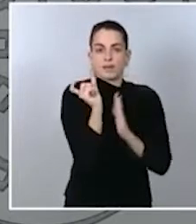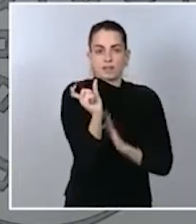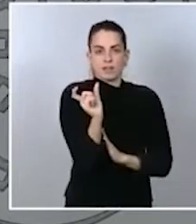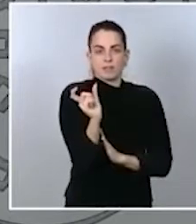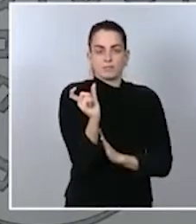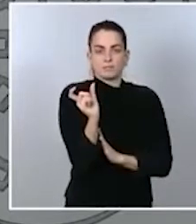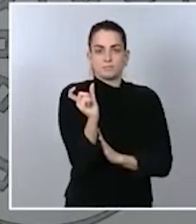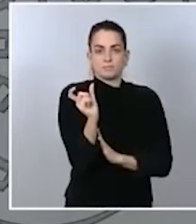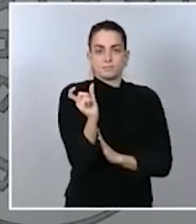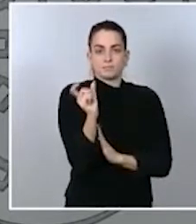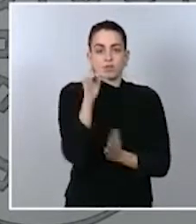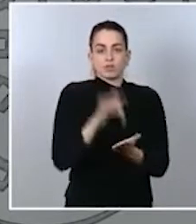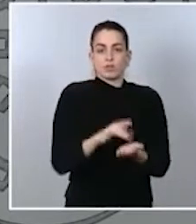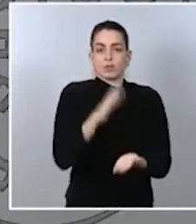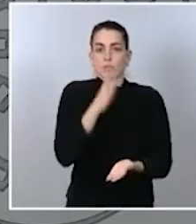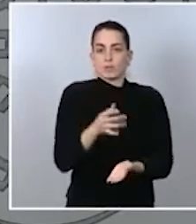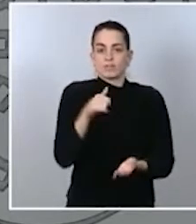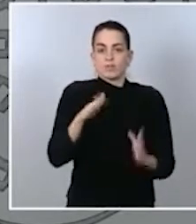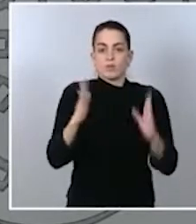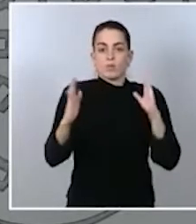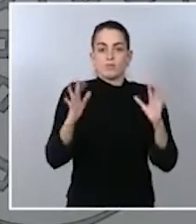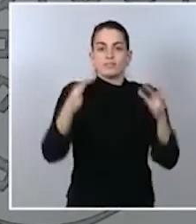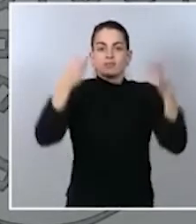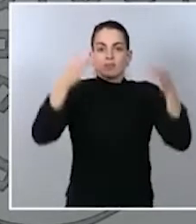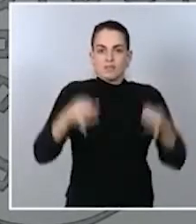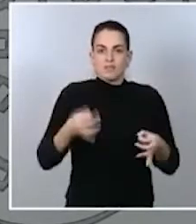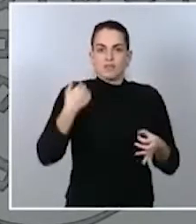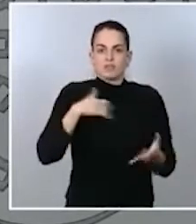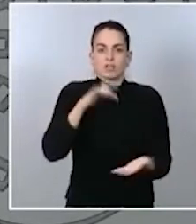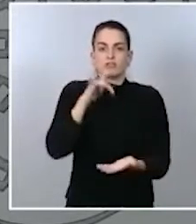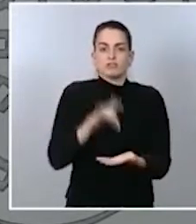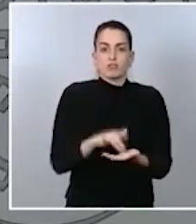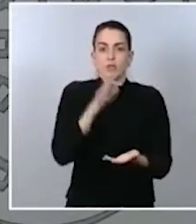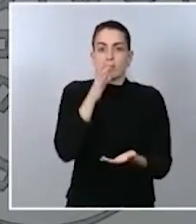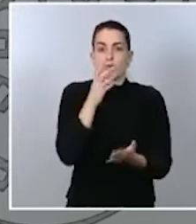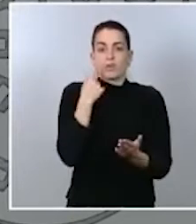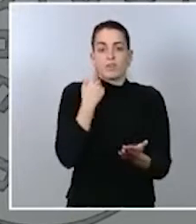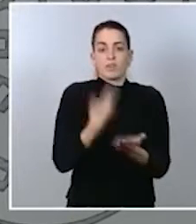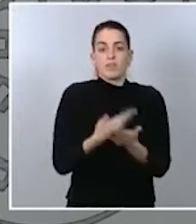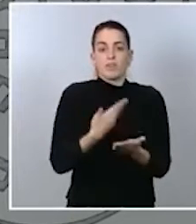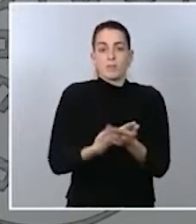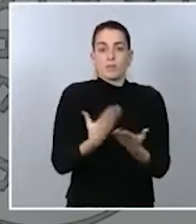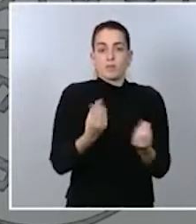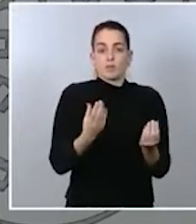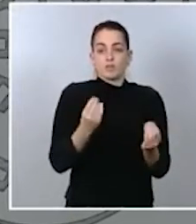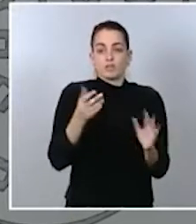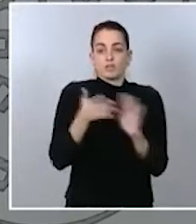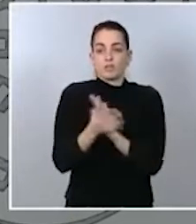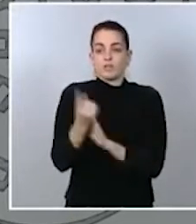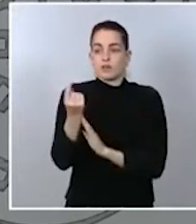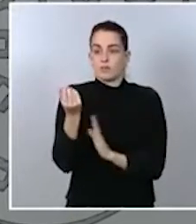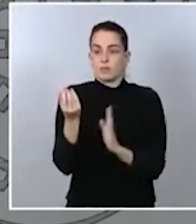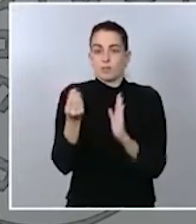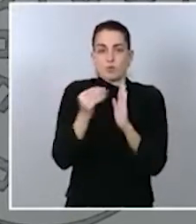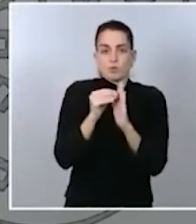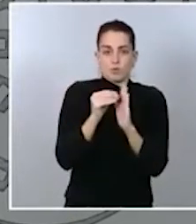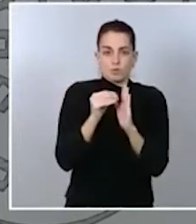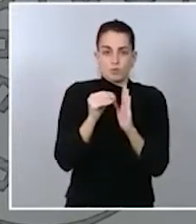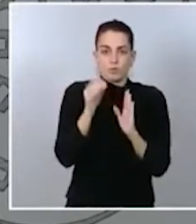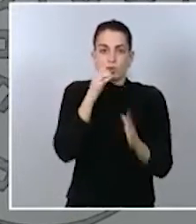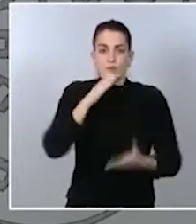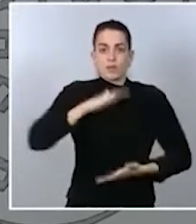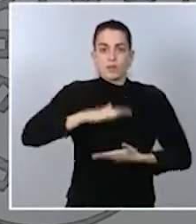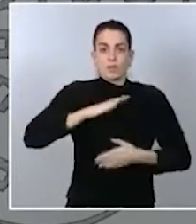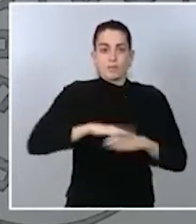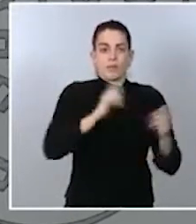produce en un momento concreto, donde hay un incremento de la demanda, donde hay una falta de capacidad de aportación